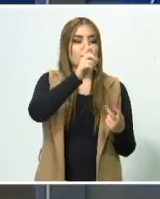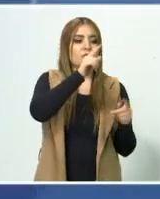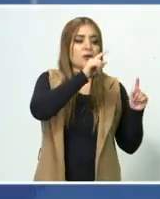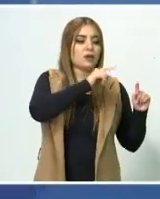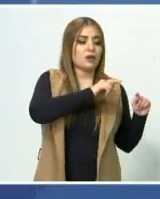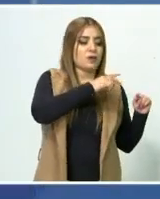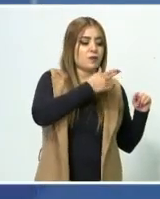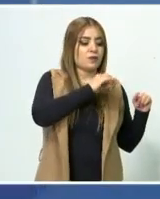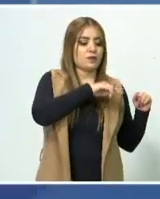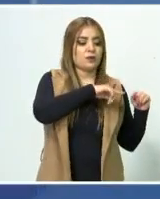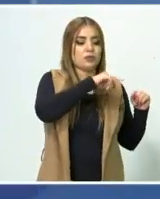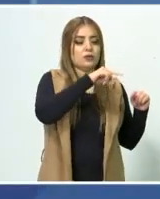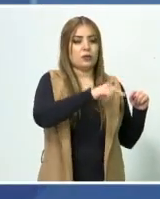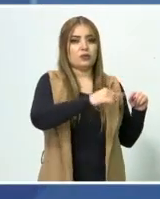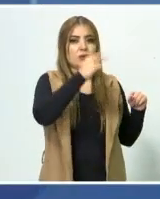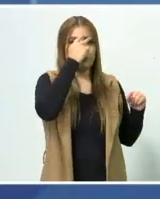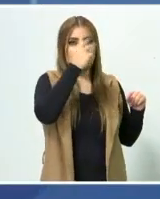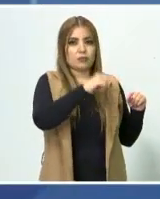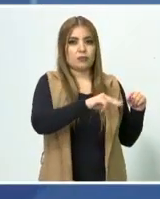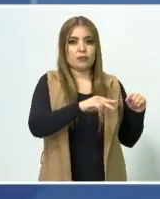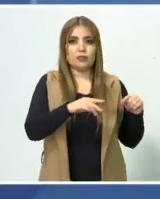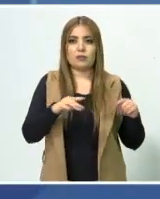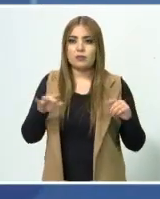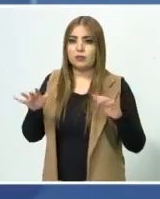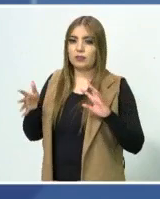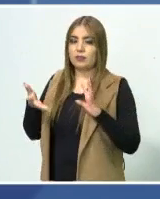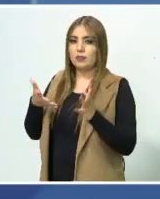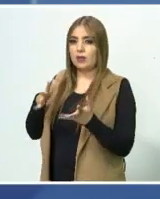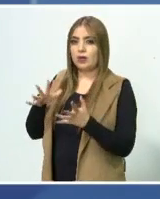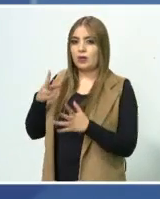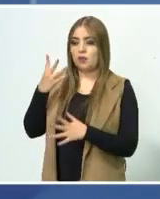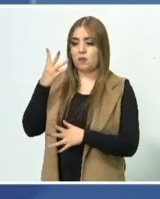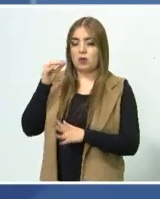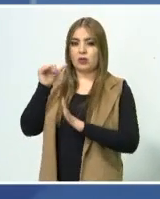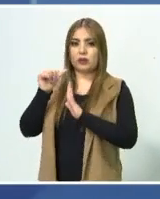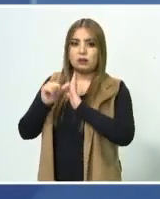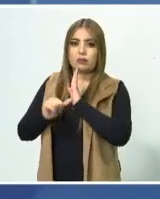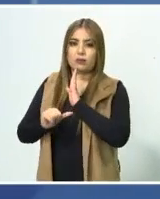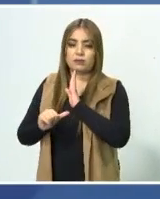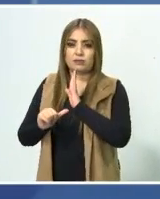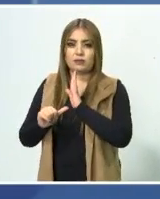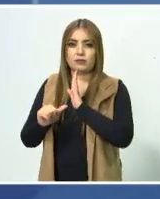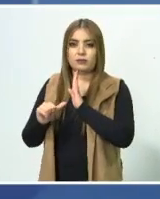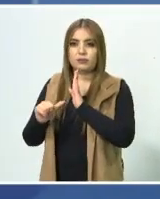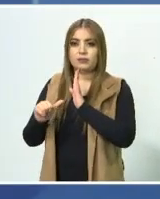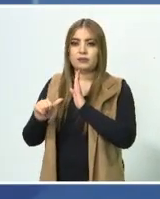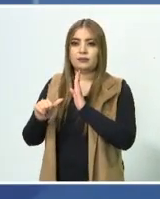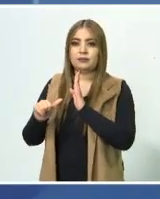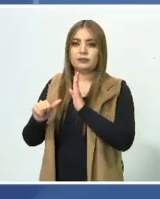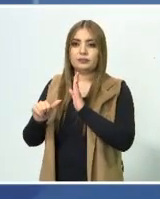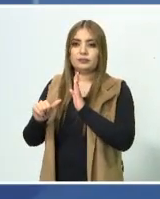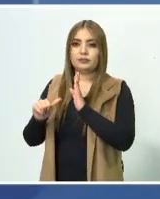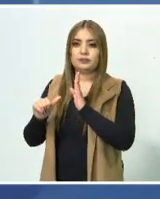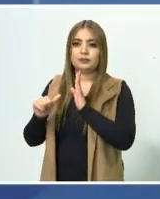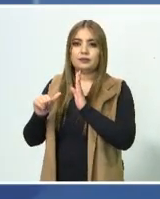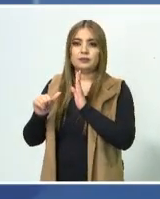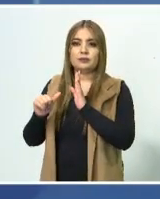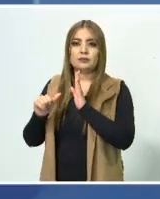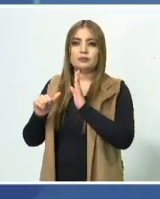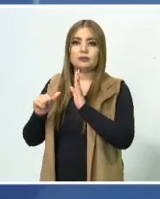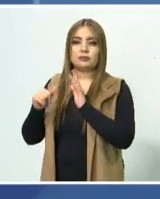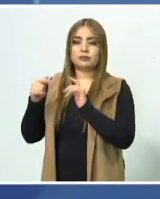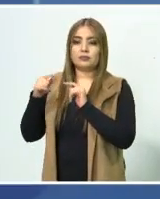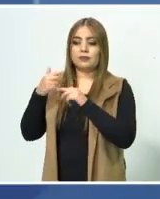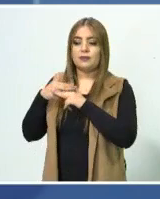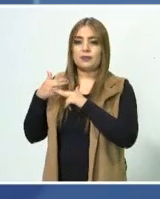Tenía cumpliendo cuatro meses a llegar a aquel lado, lo que fue aquí a